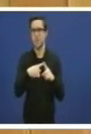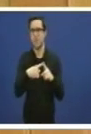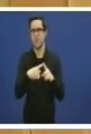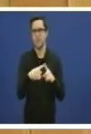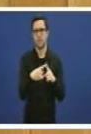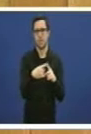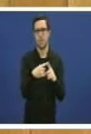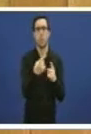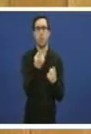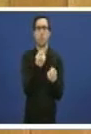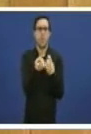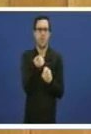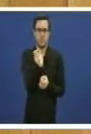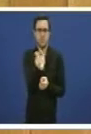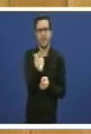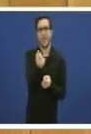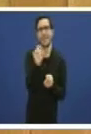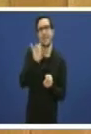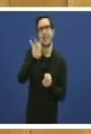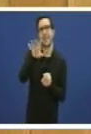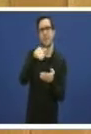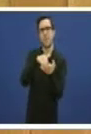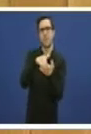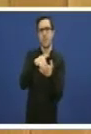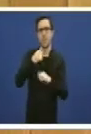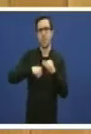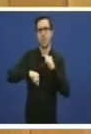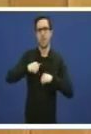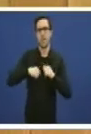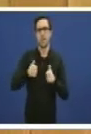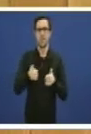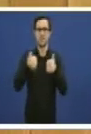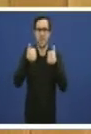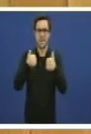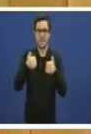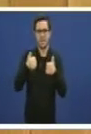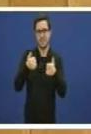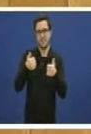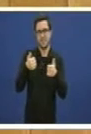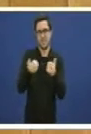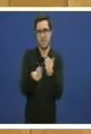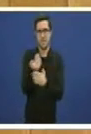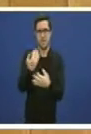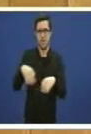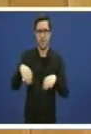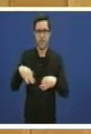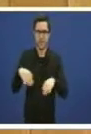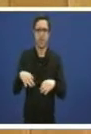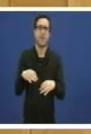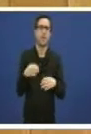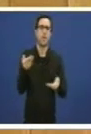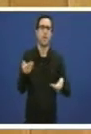dato 15.000 intervencións máis en xornada ordinaria no ano 2011 respecto ao 2008